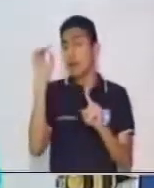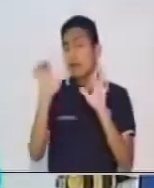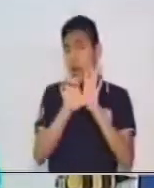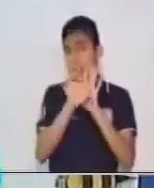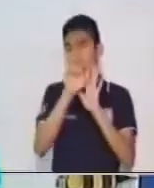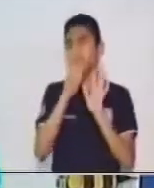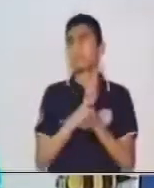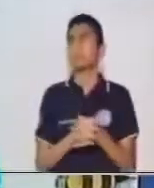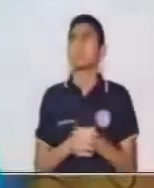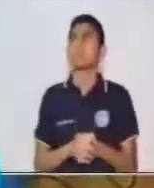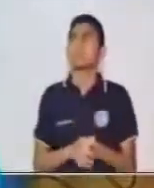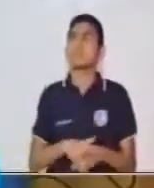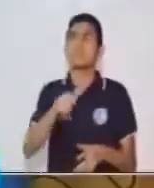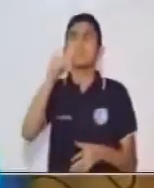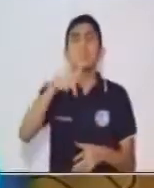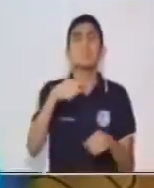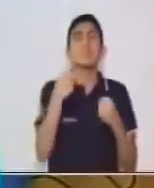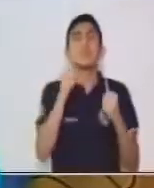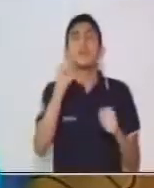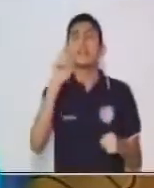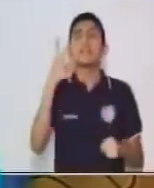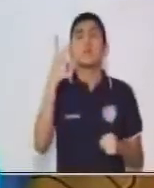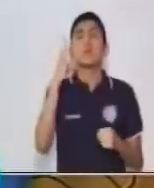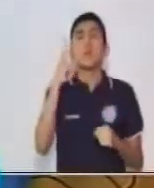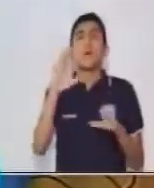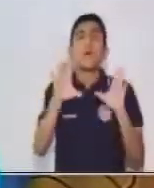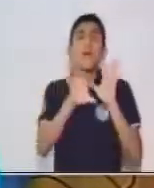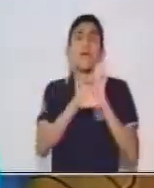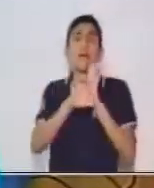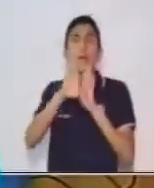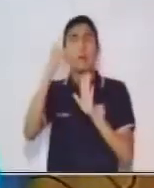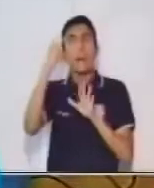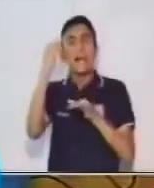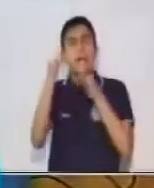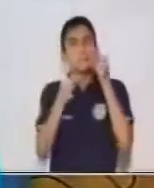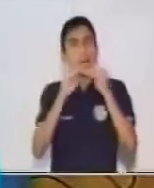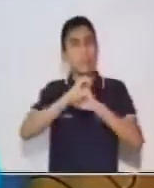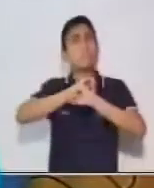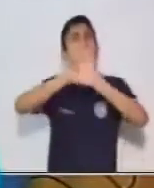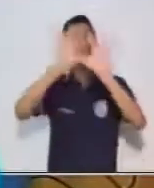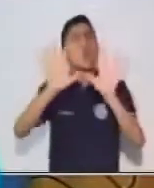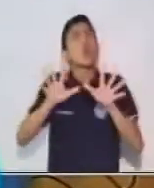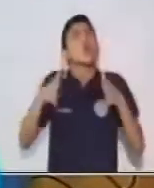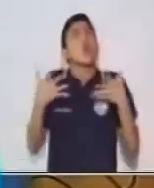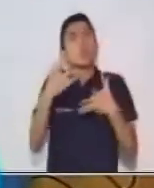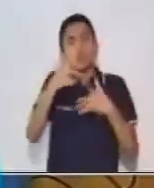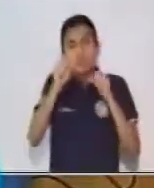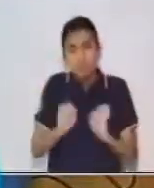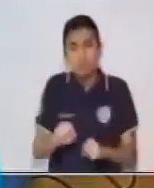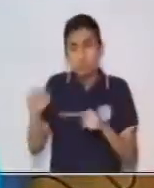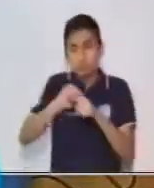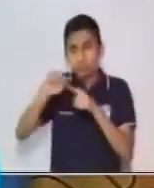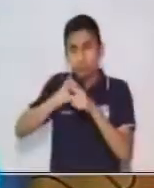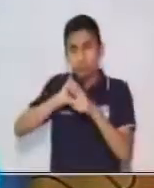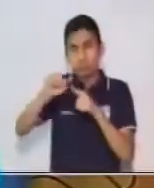ejemplo. Vamos ahora a un segundo ejemplo para que nos quede un poco más claro de cómo nosotros vamos a realizar